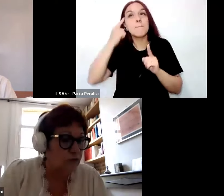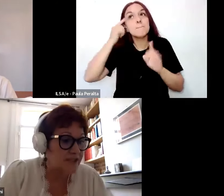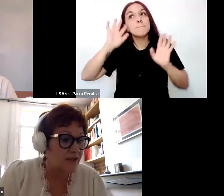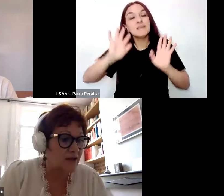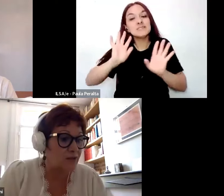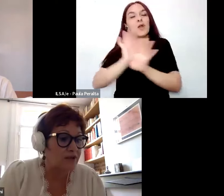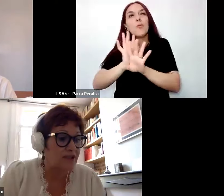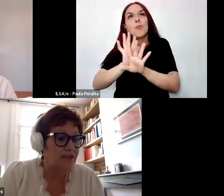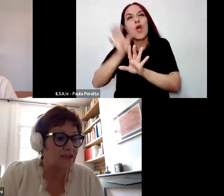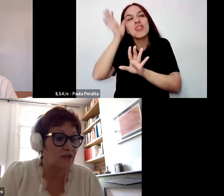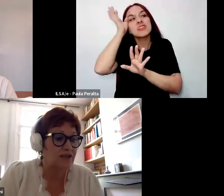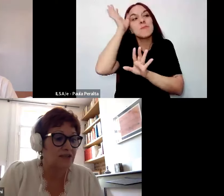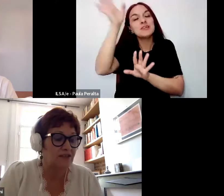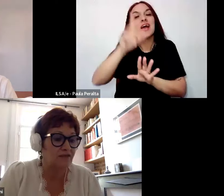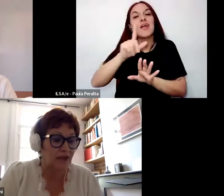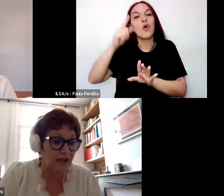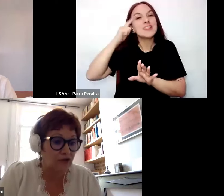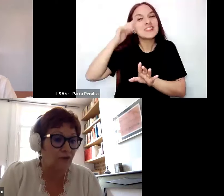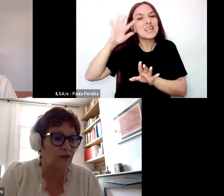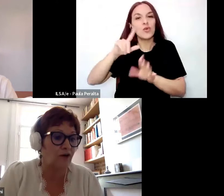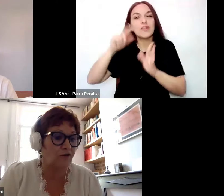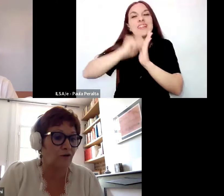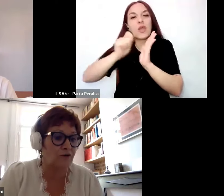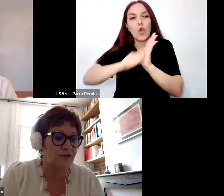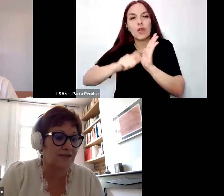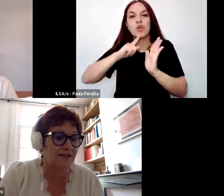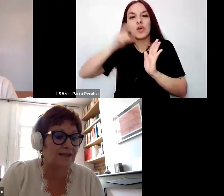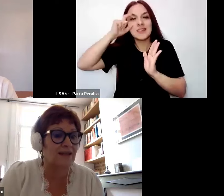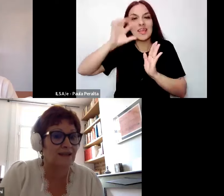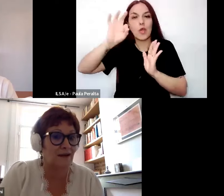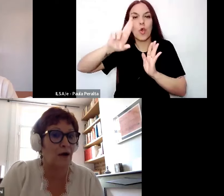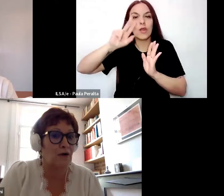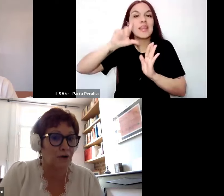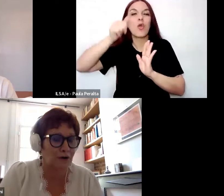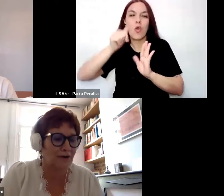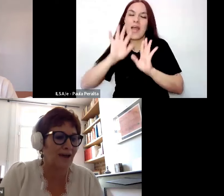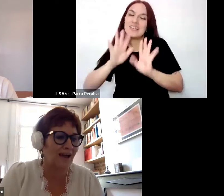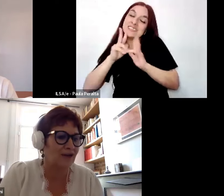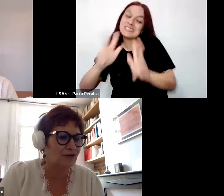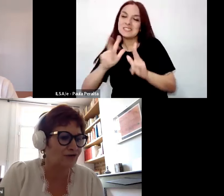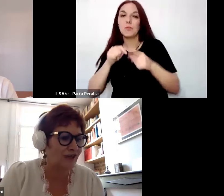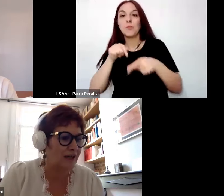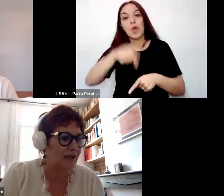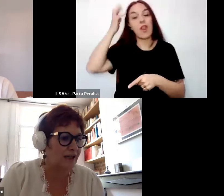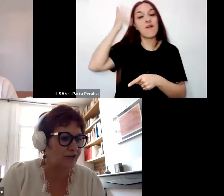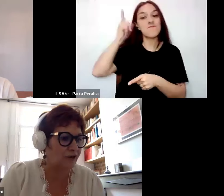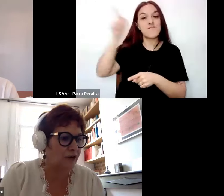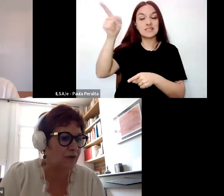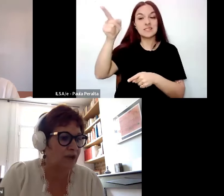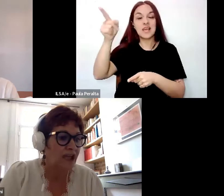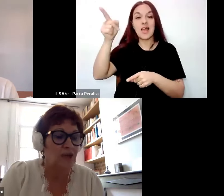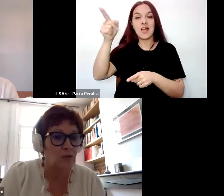Los debates sobre las políticas educativas actuales en Francia se interesan